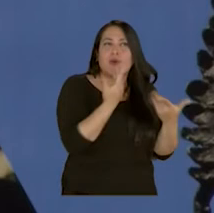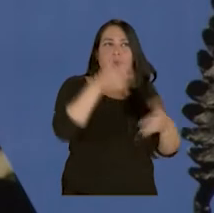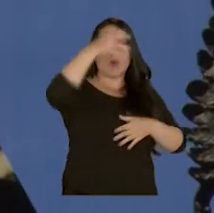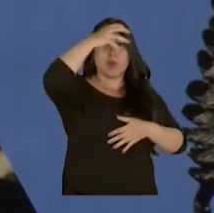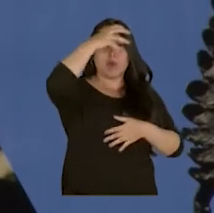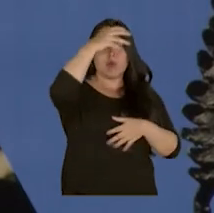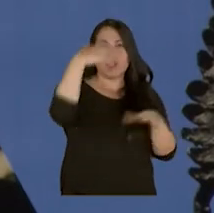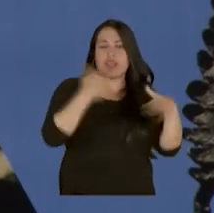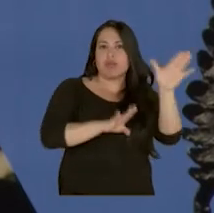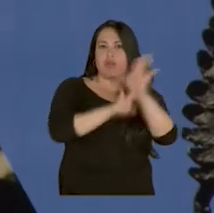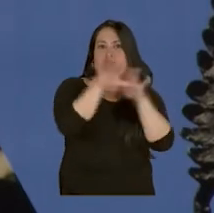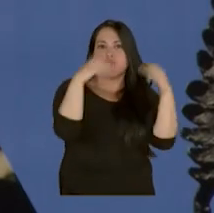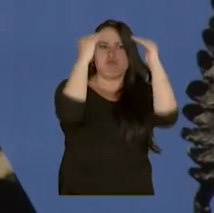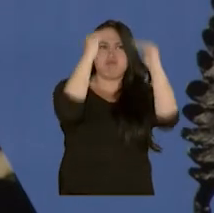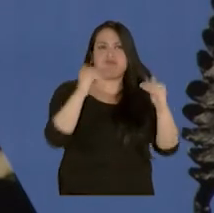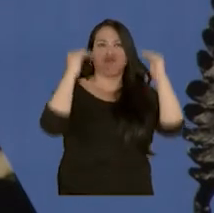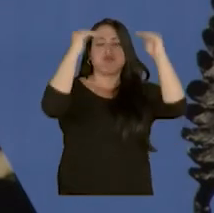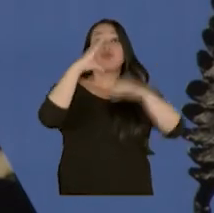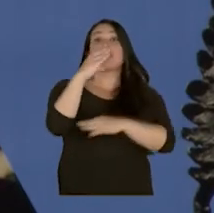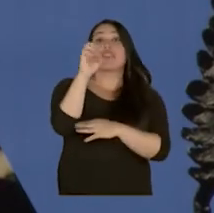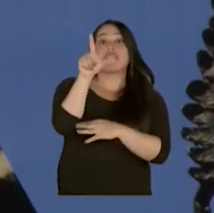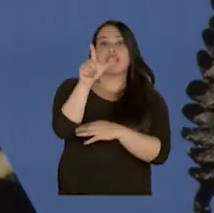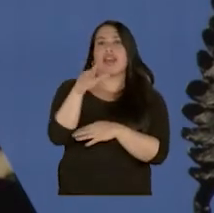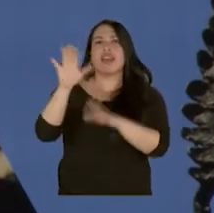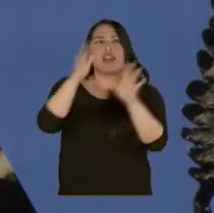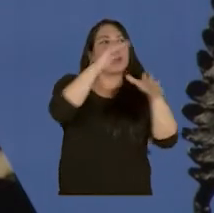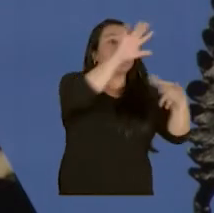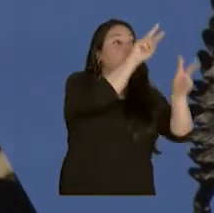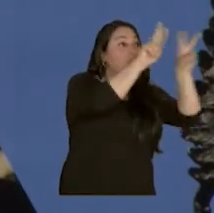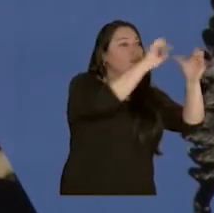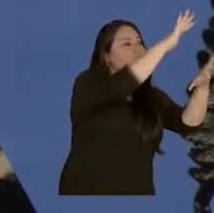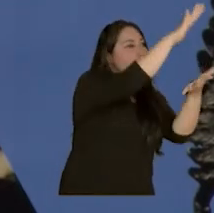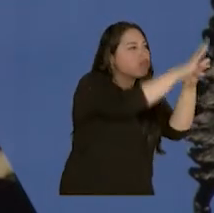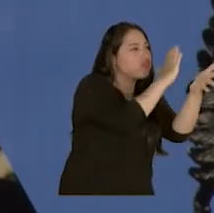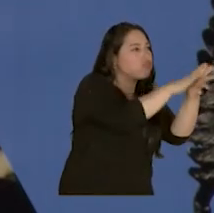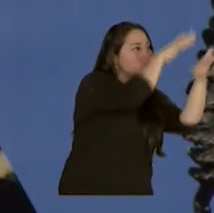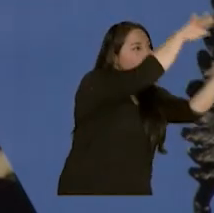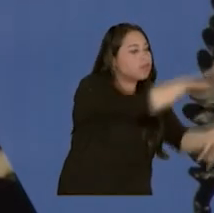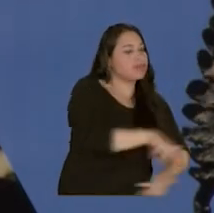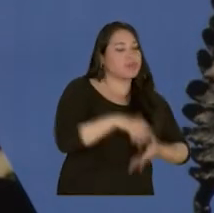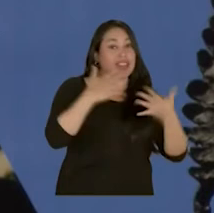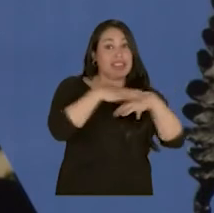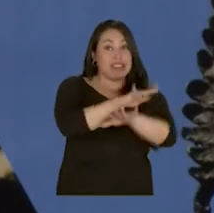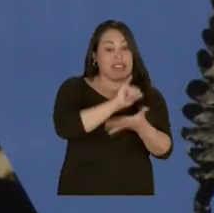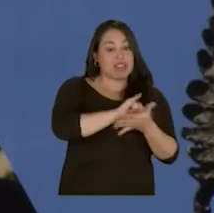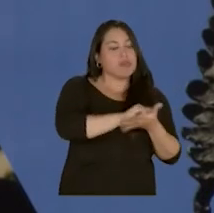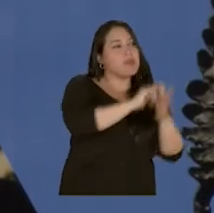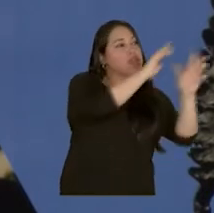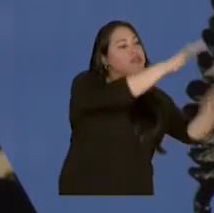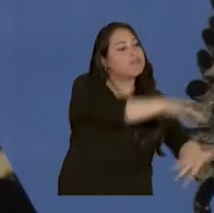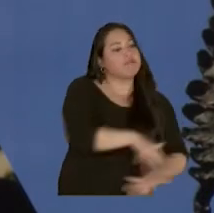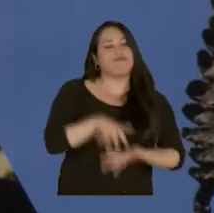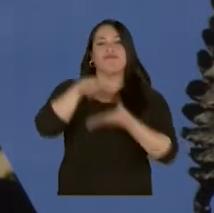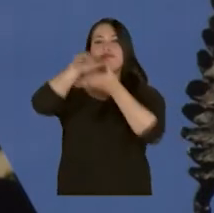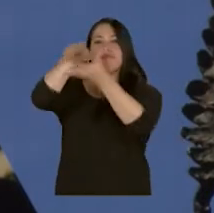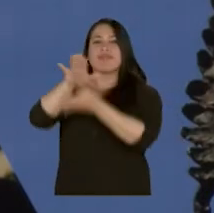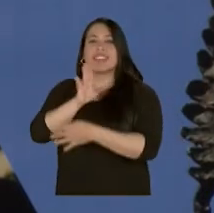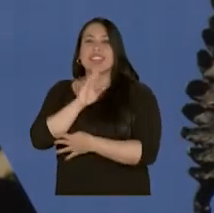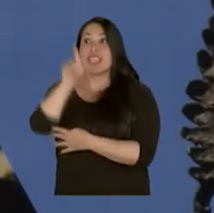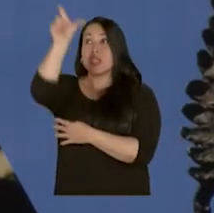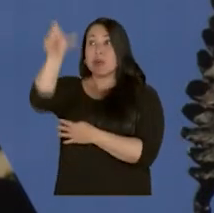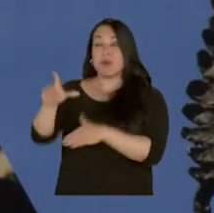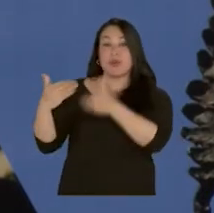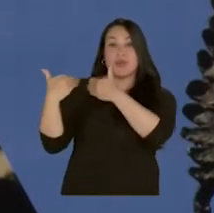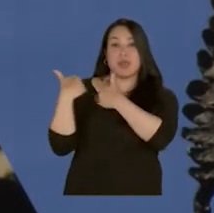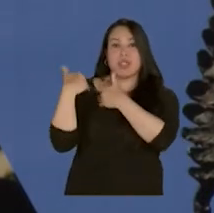conocimientos muy avanzados, el CAEL entonces recoge los temas, los tramita a través de su red, recoge los resultados y los deposita